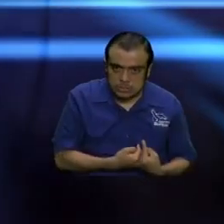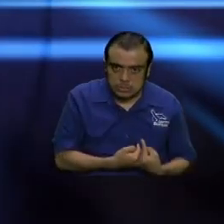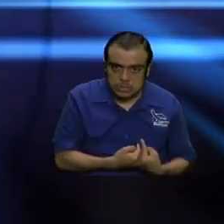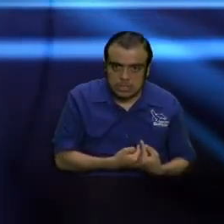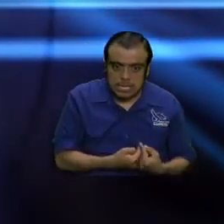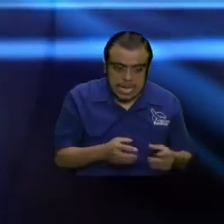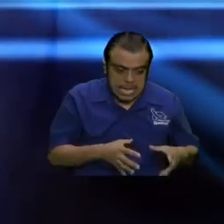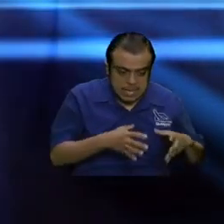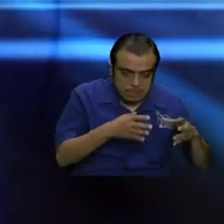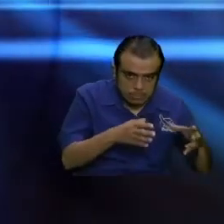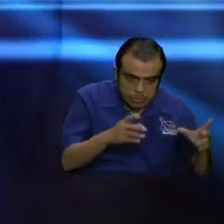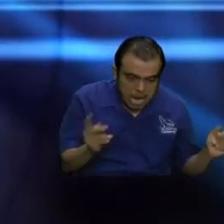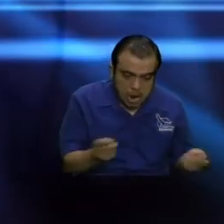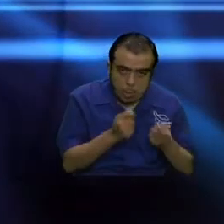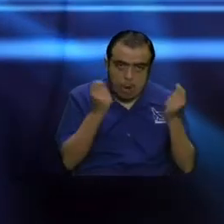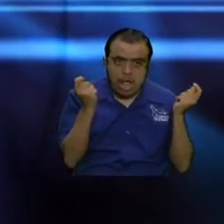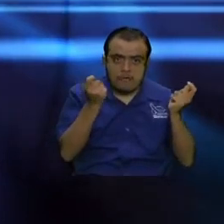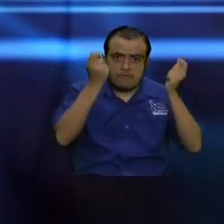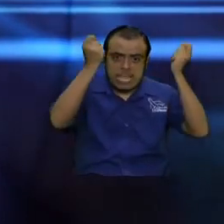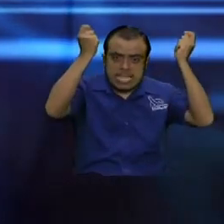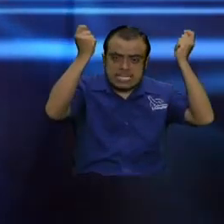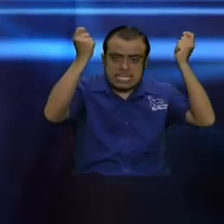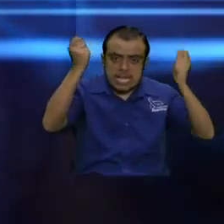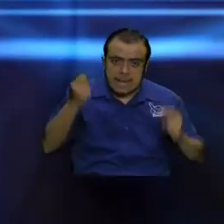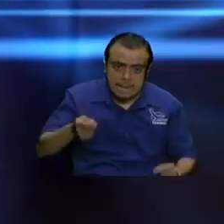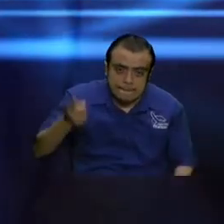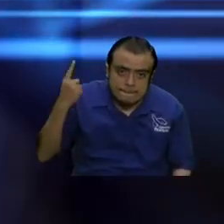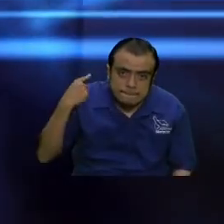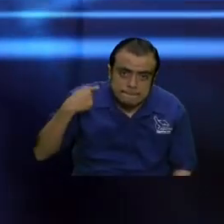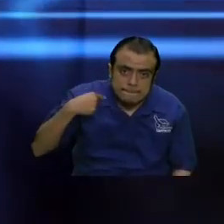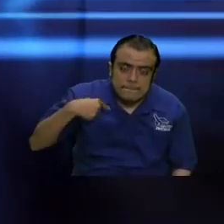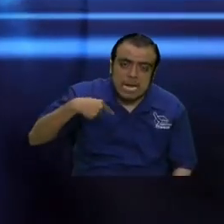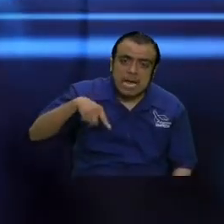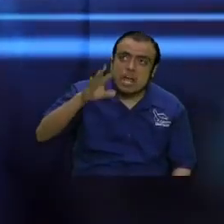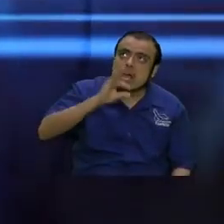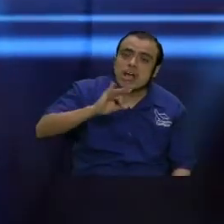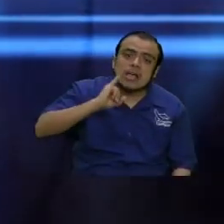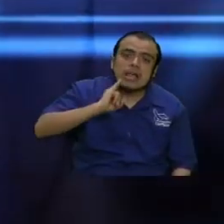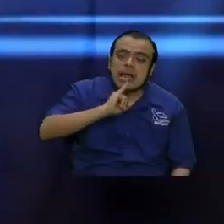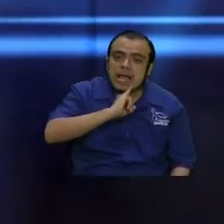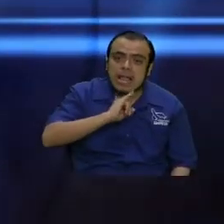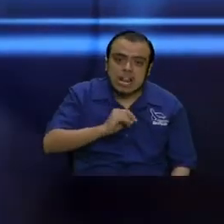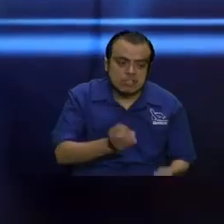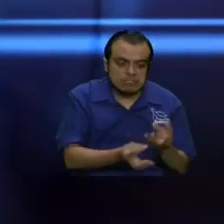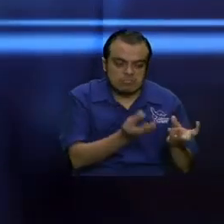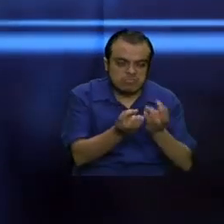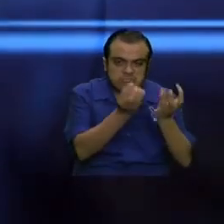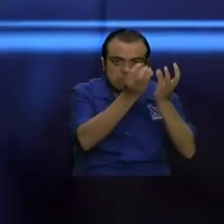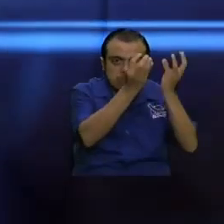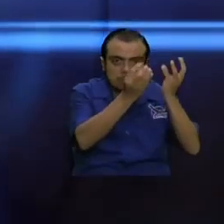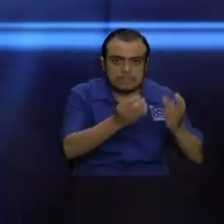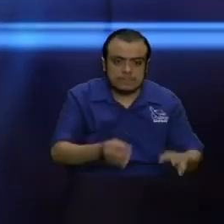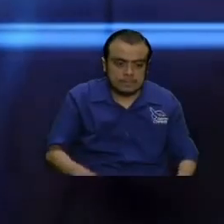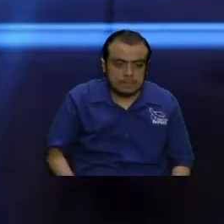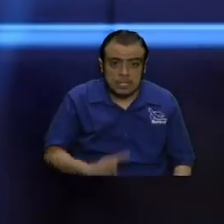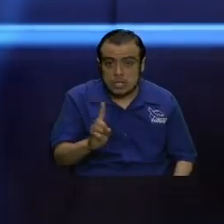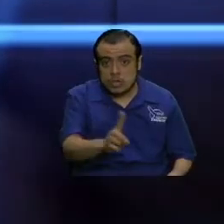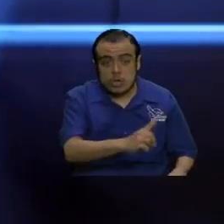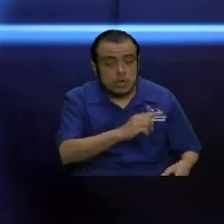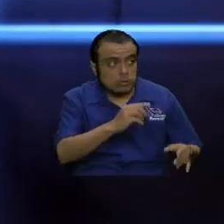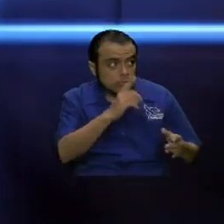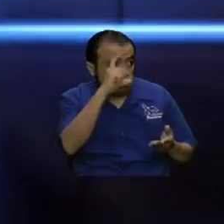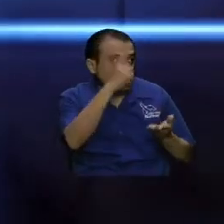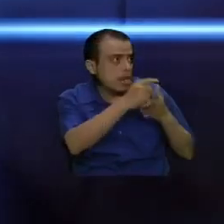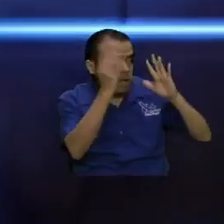e instituyó una fiesta para los hijos de Israel y subió al altar a quemar incienso y todo el mundo creía